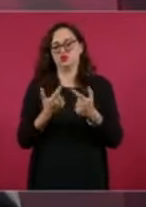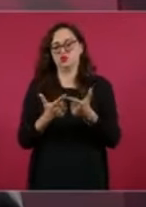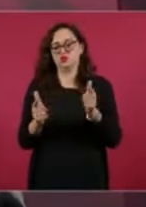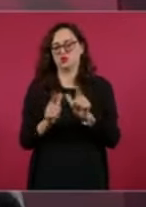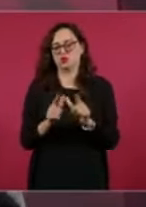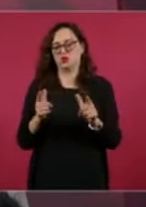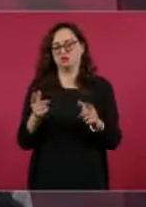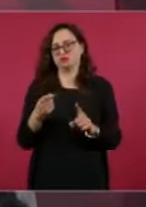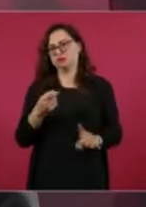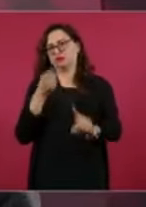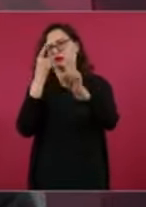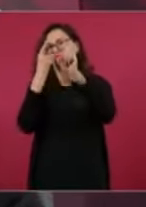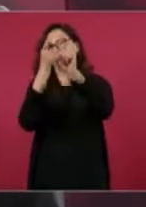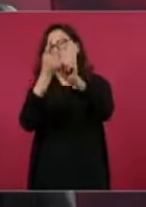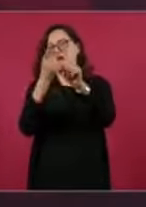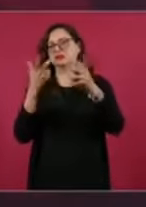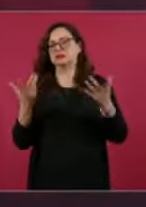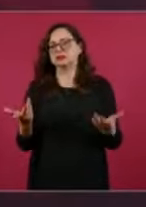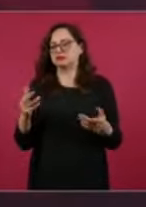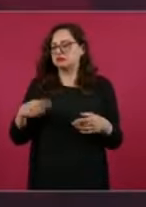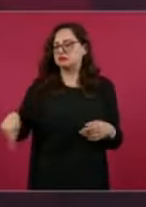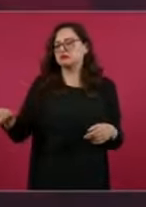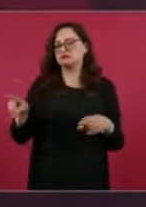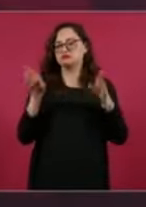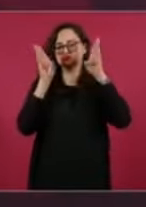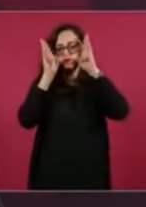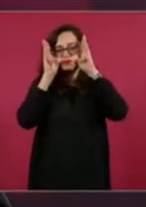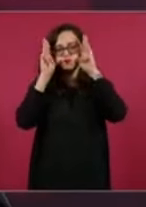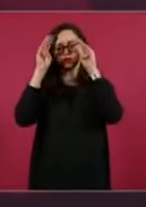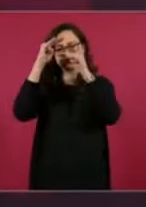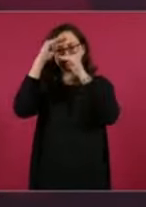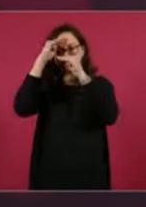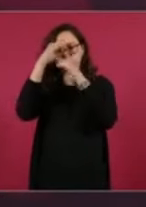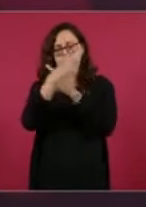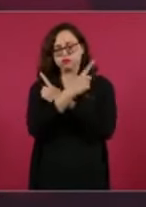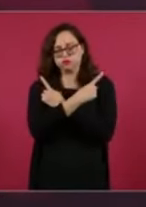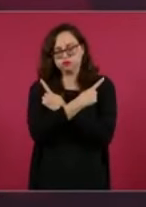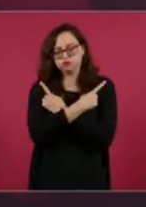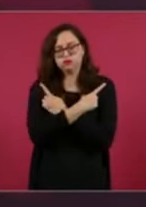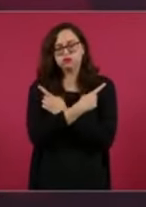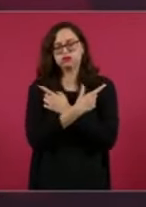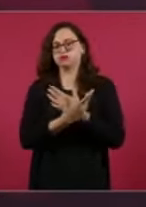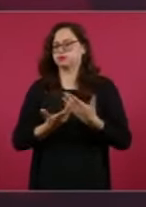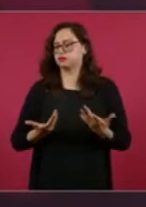O eran conservadores, pero gente más decente.